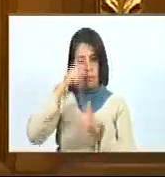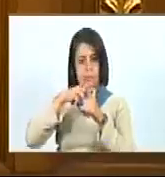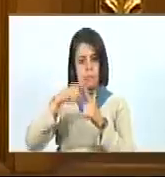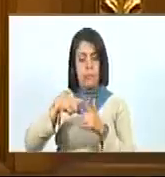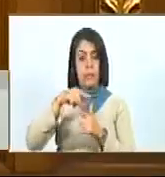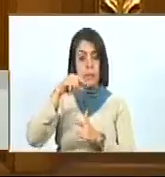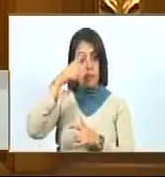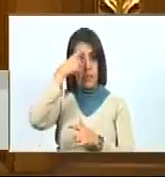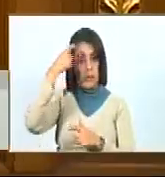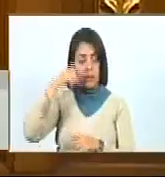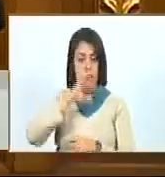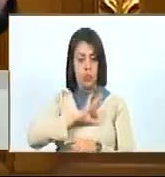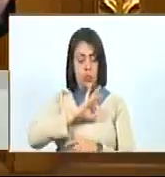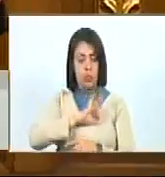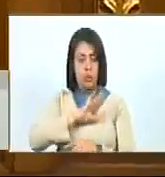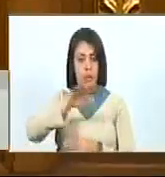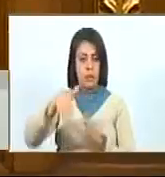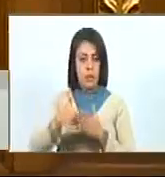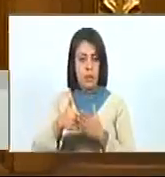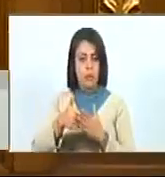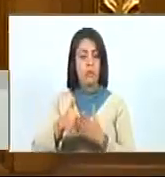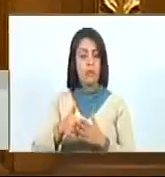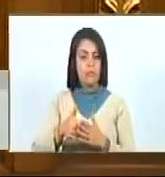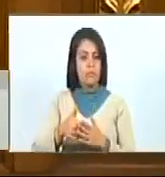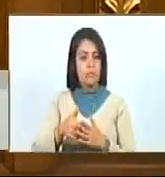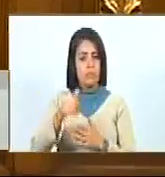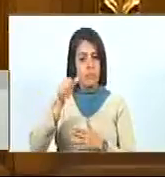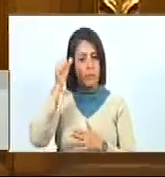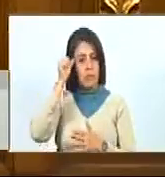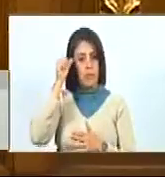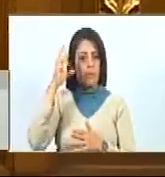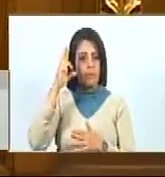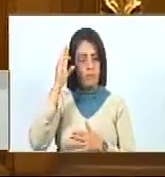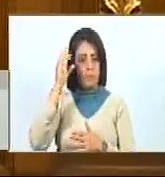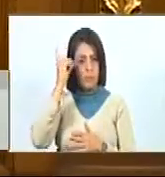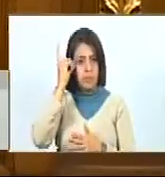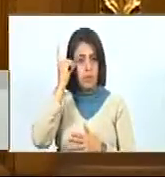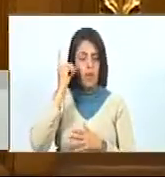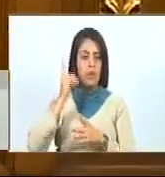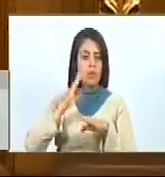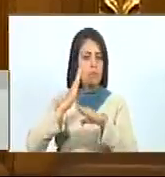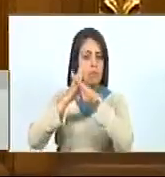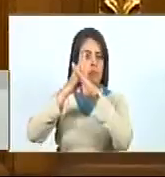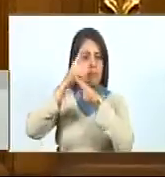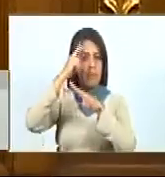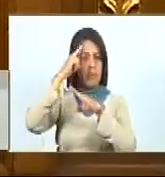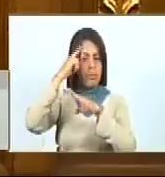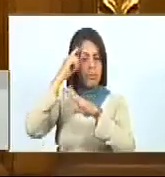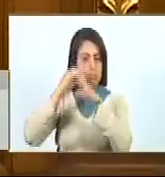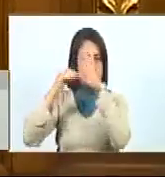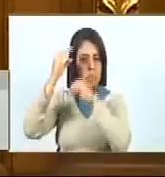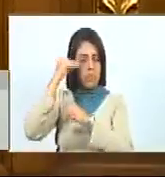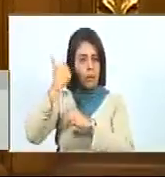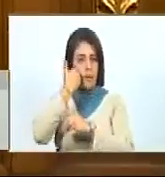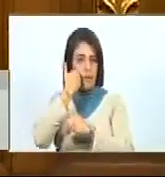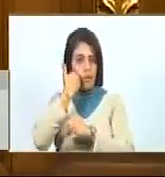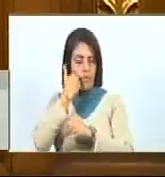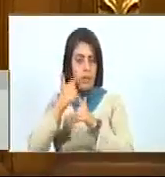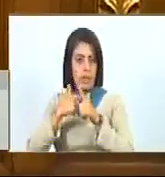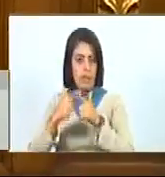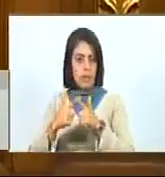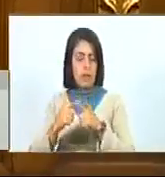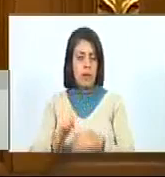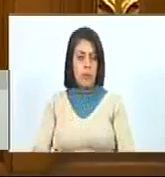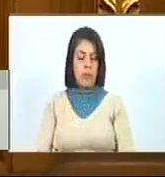psicosocial, o síndrome de Down, y las personas con discapacidad producto de enfermedades de baja